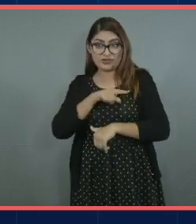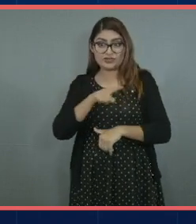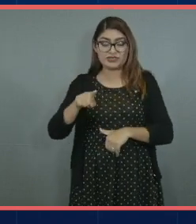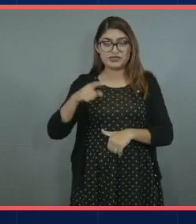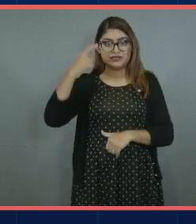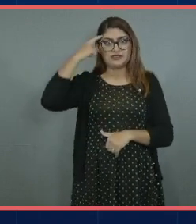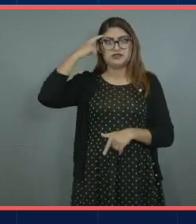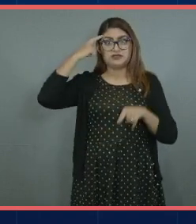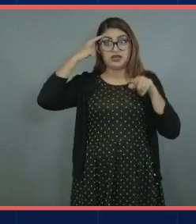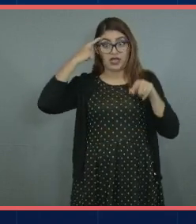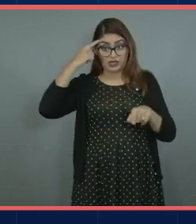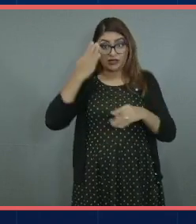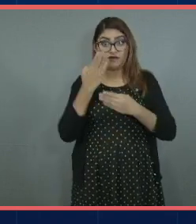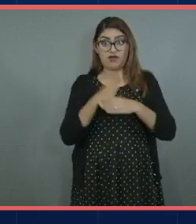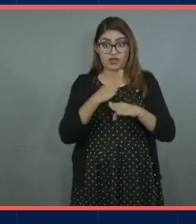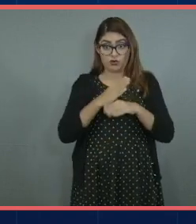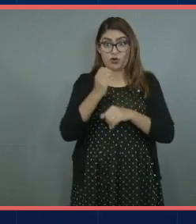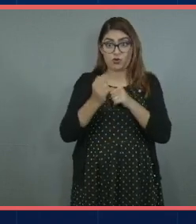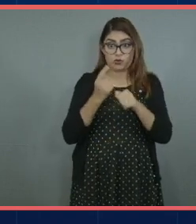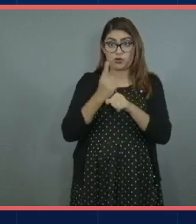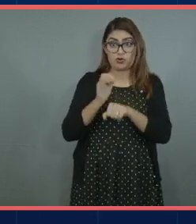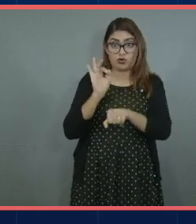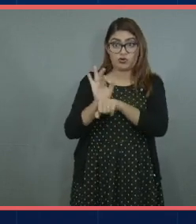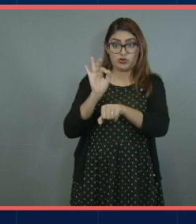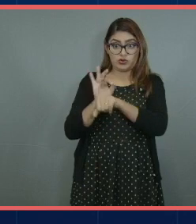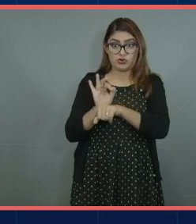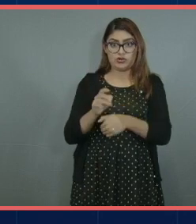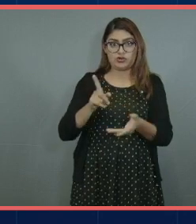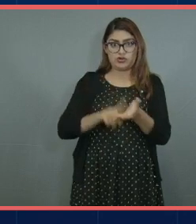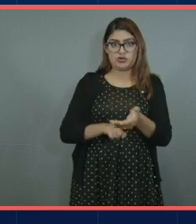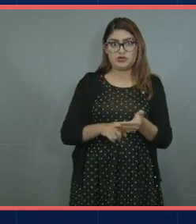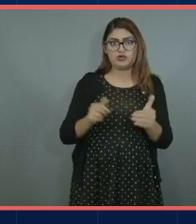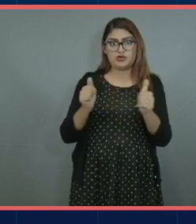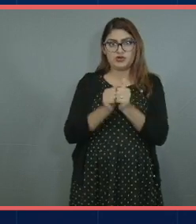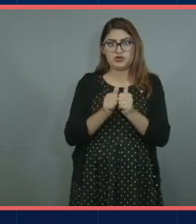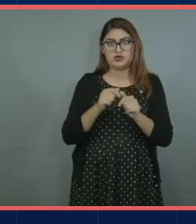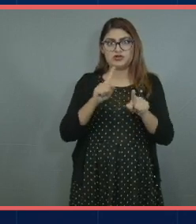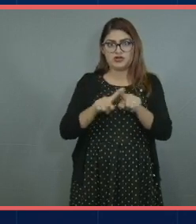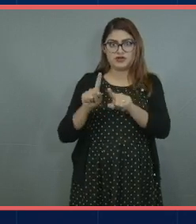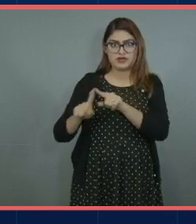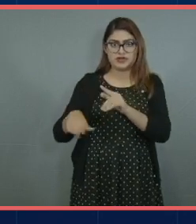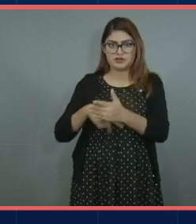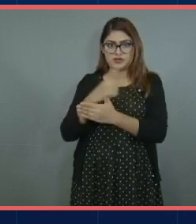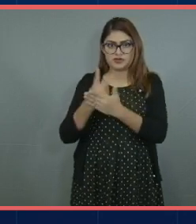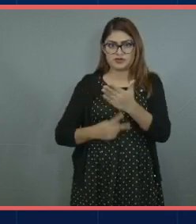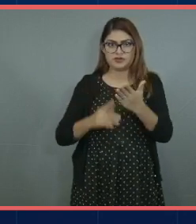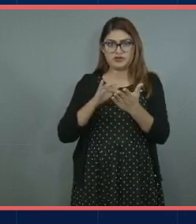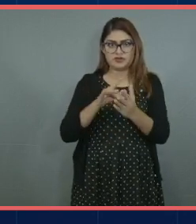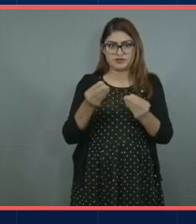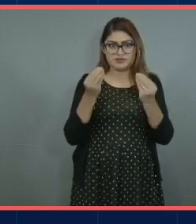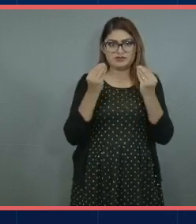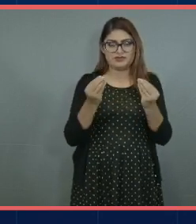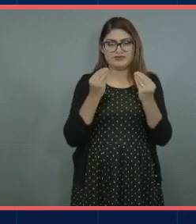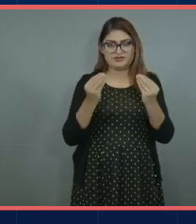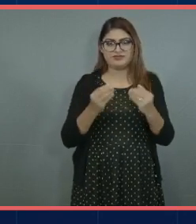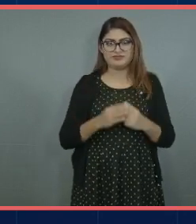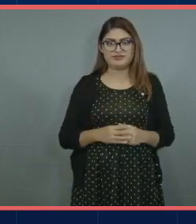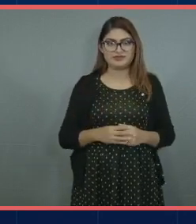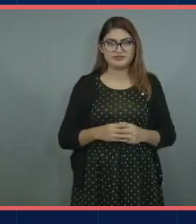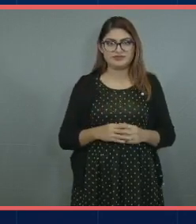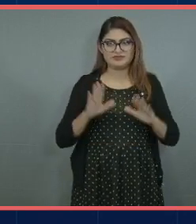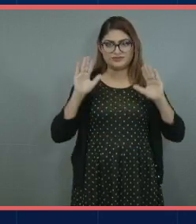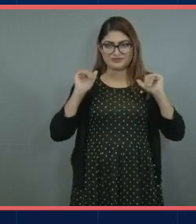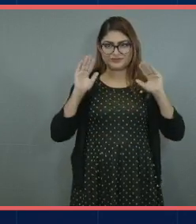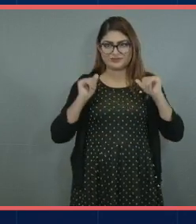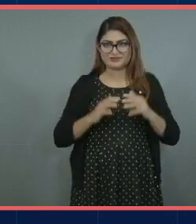institución que este gran banco tiene a través de sus diferentes programas muchas gracias hasta